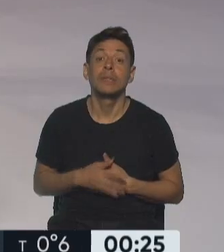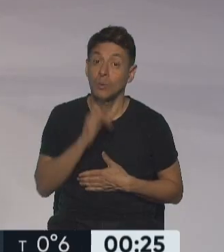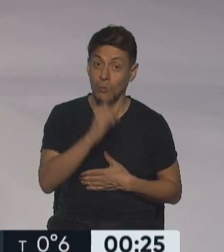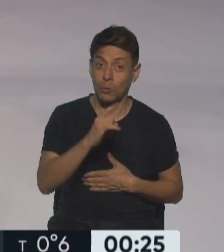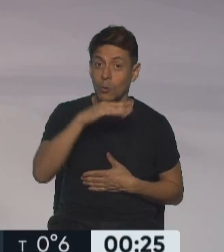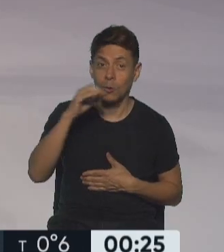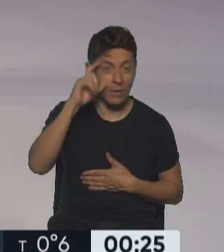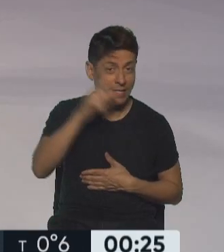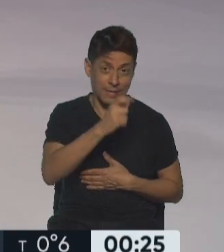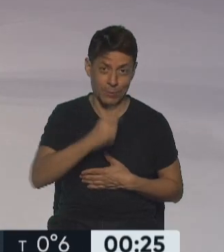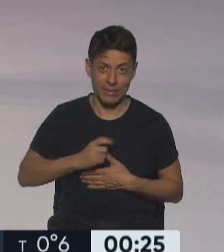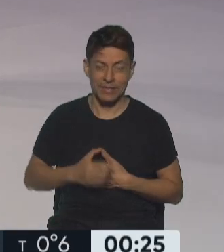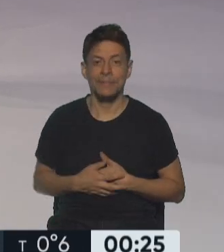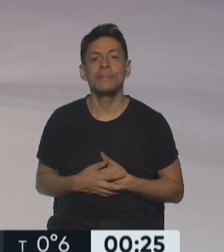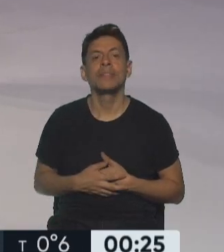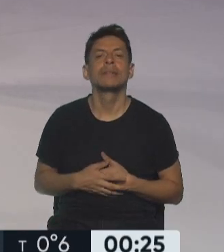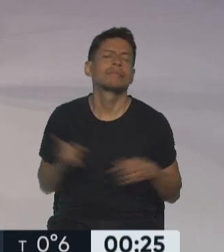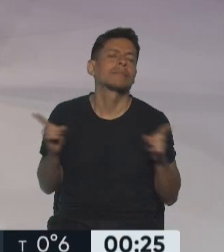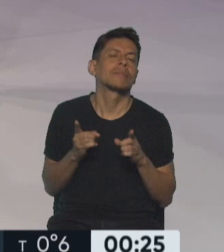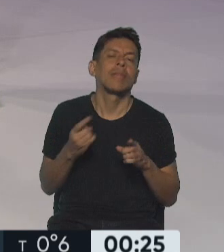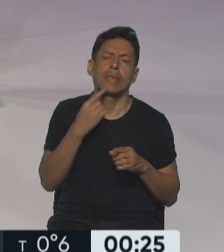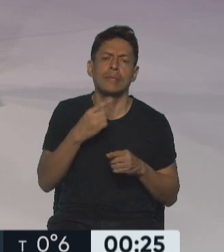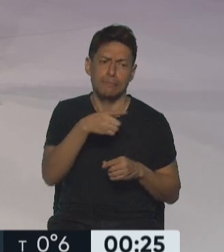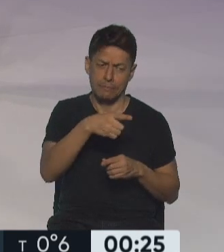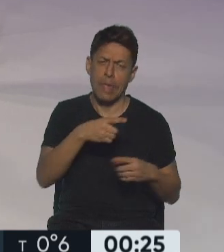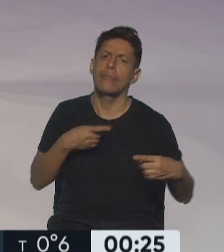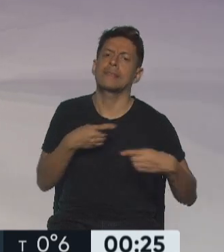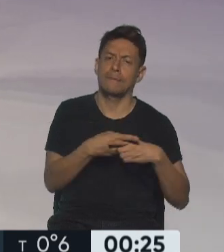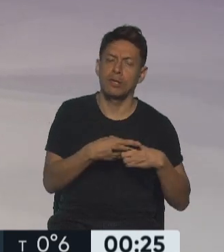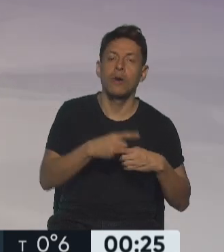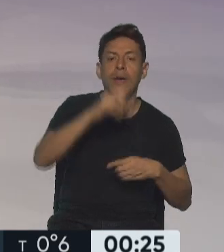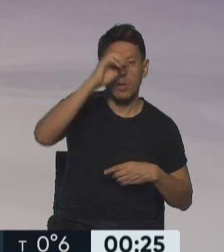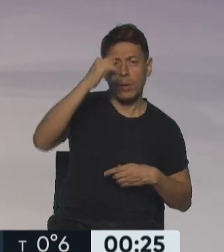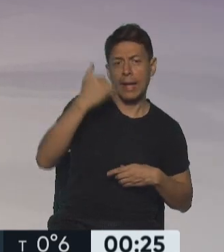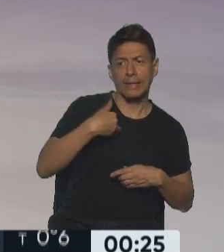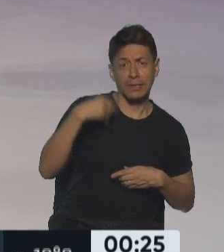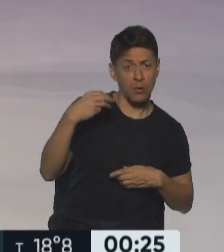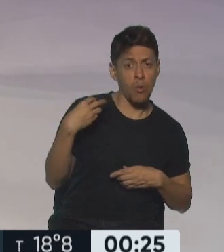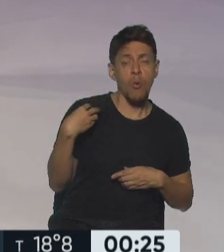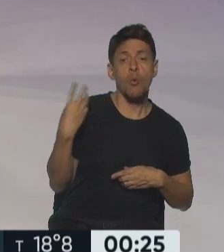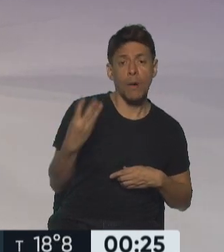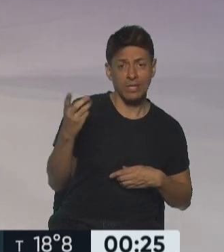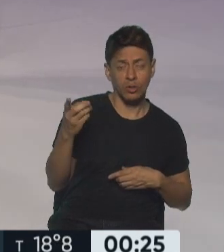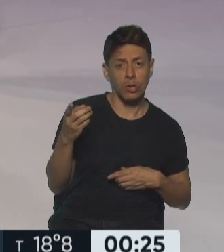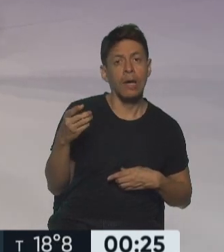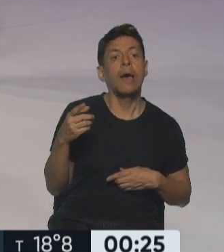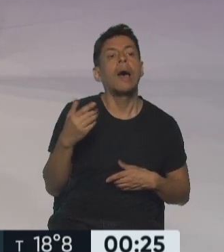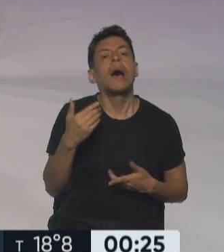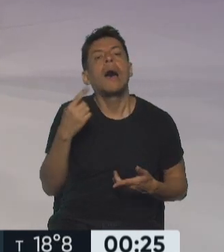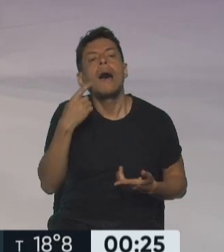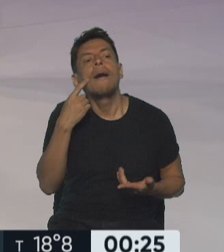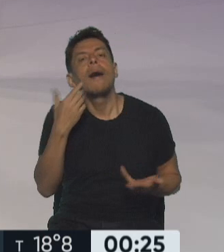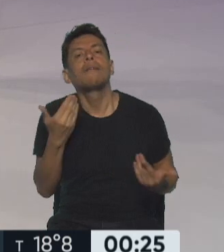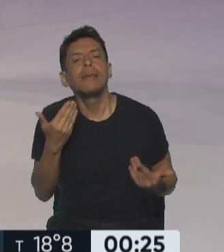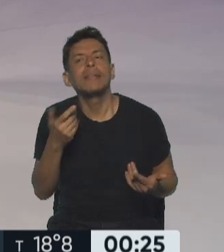Bien, conceptualmente, el resumen sería que lo desafía al embajador argentino en Washington a ver quién llena primero el álbum